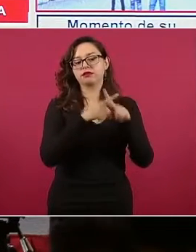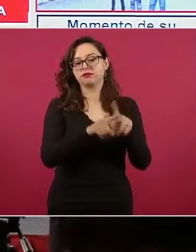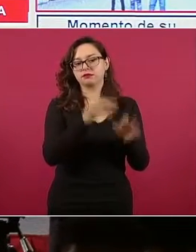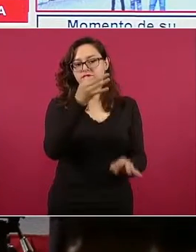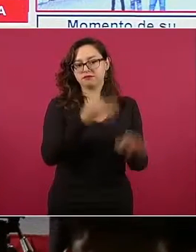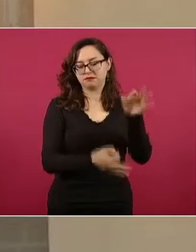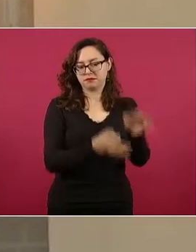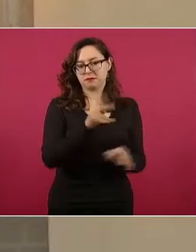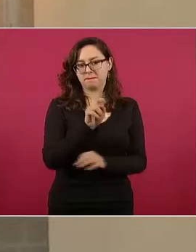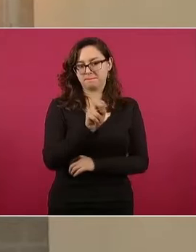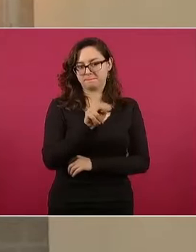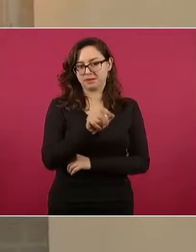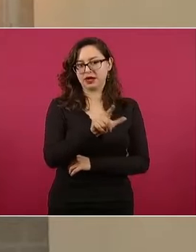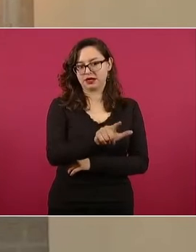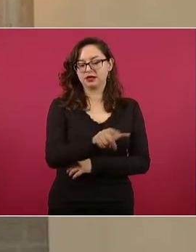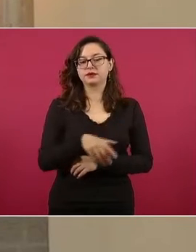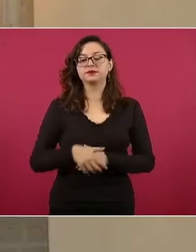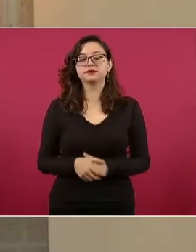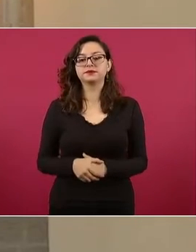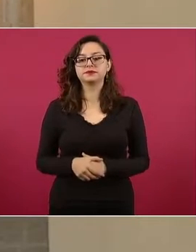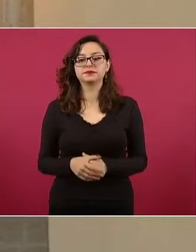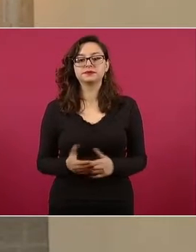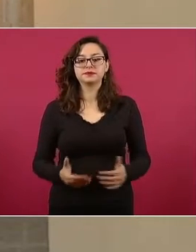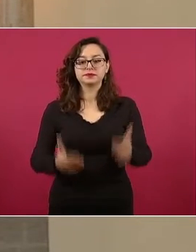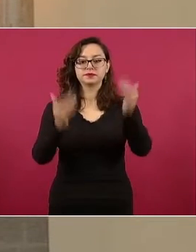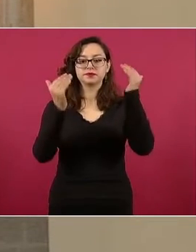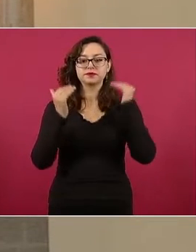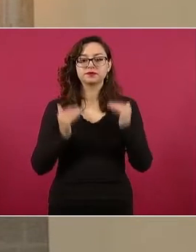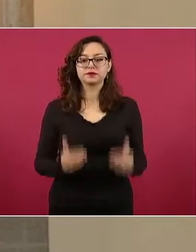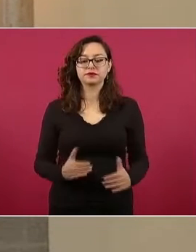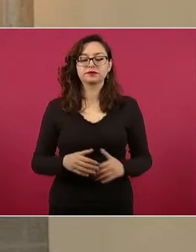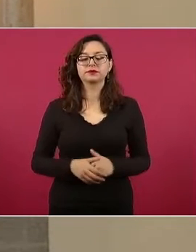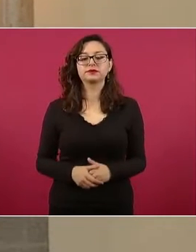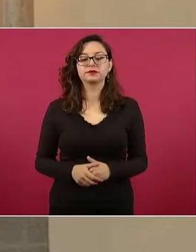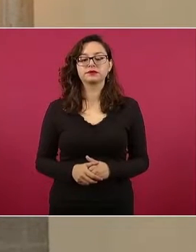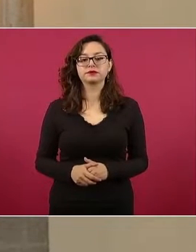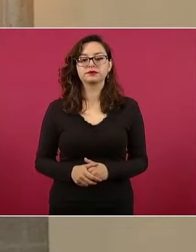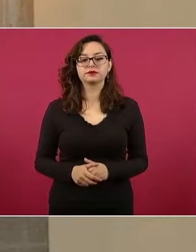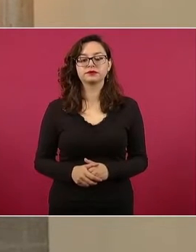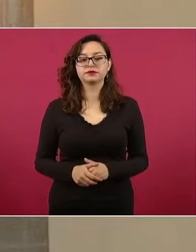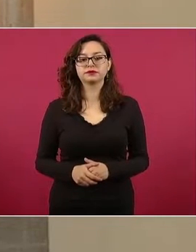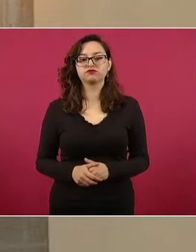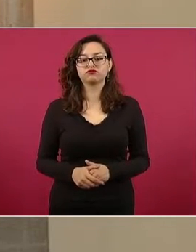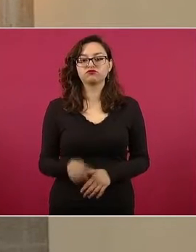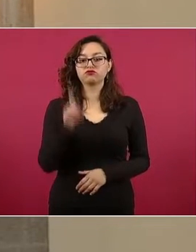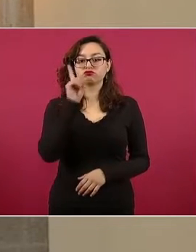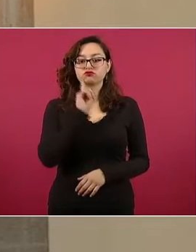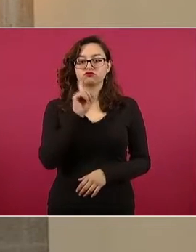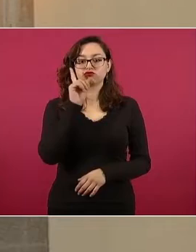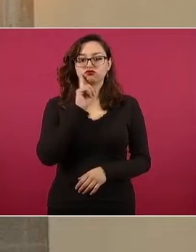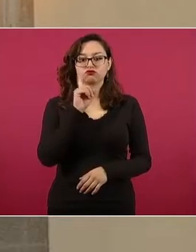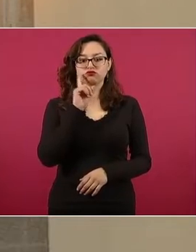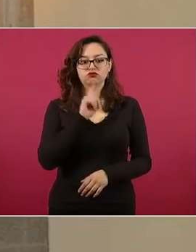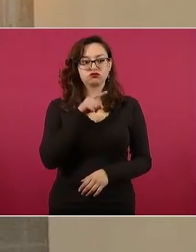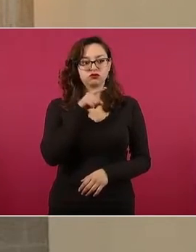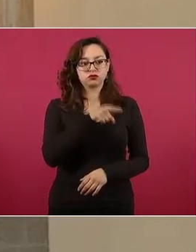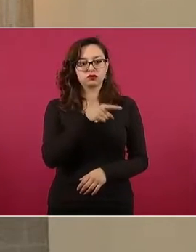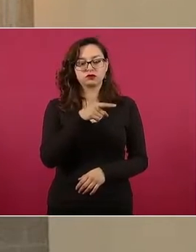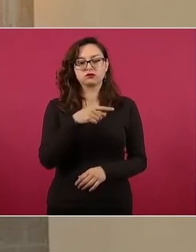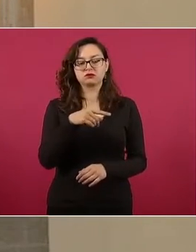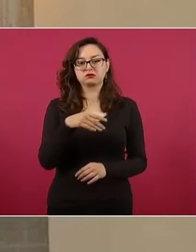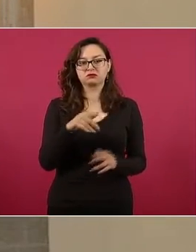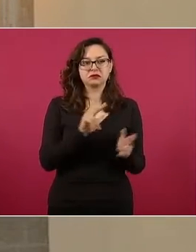También informamos de la detención de presunta multihomicida, autora